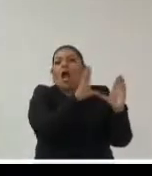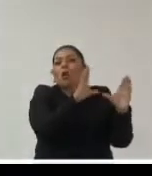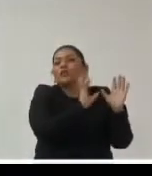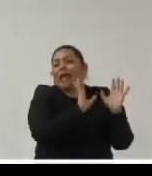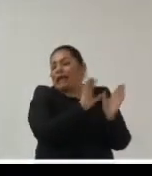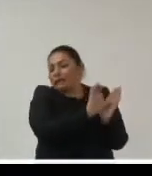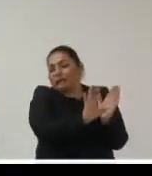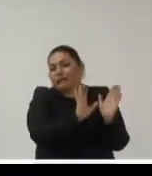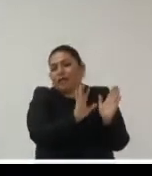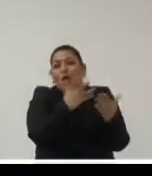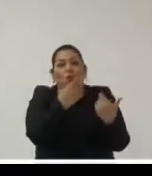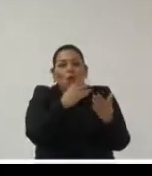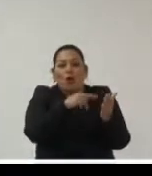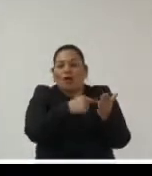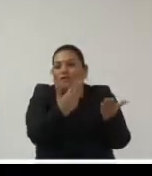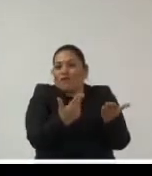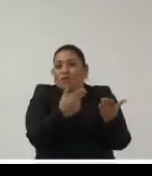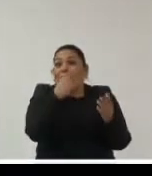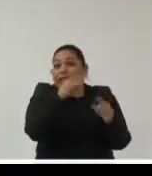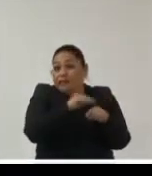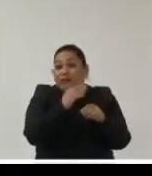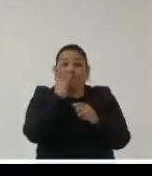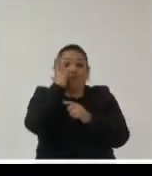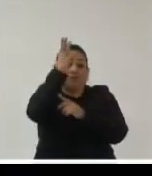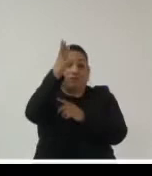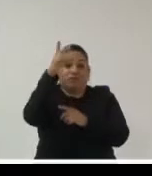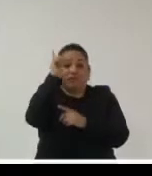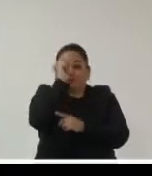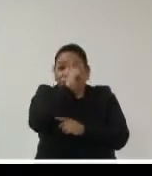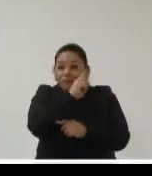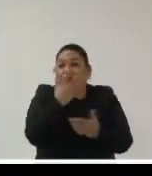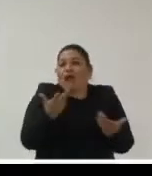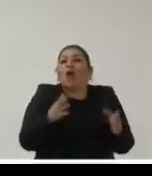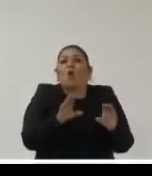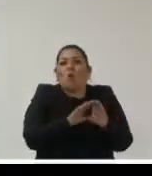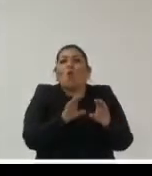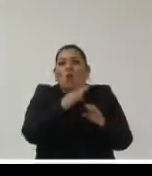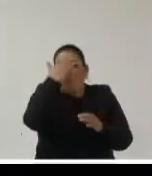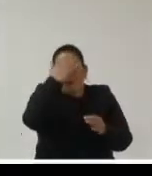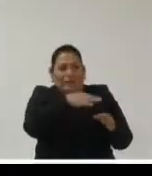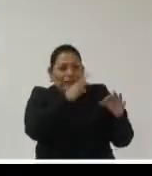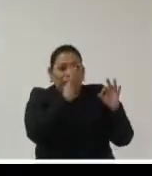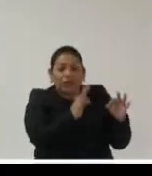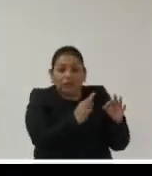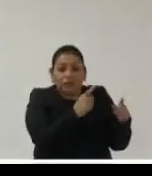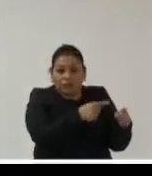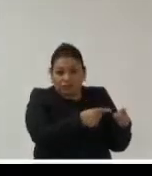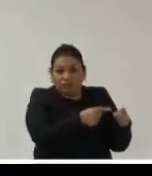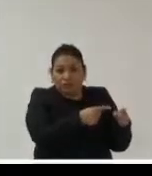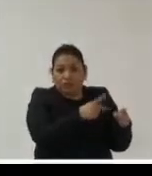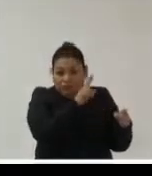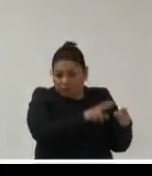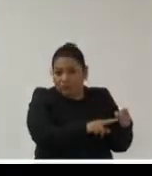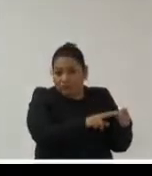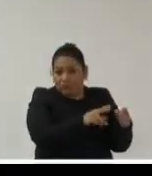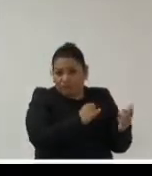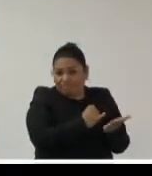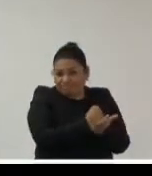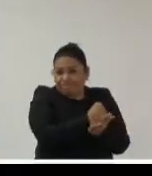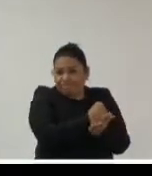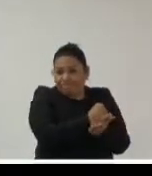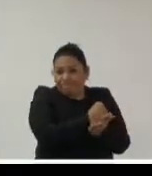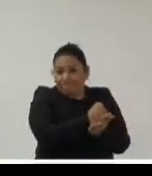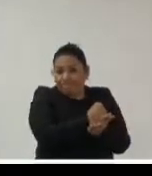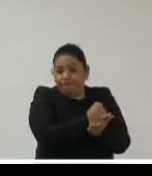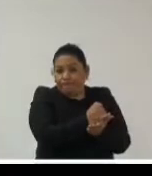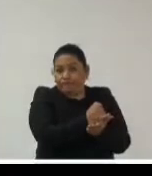seguramente nos van a poner en dificultades en el futuro porque no vamos a poder dar cuenta de que esa es la información fiel y fidedigna de